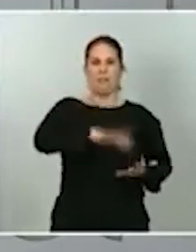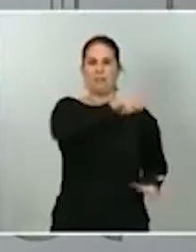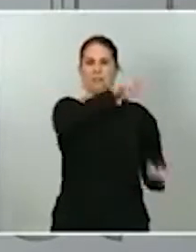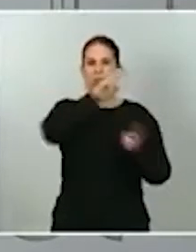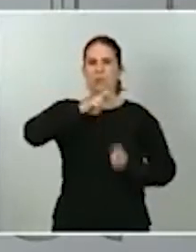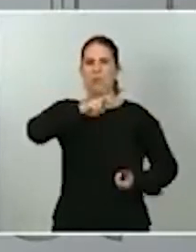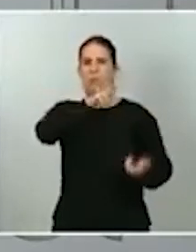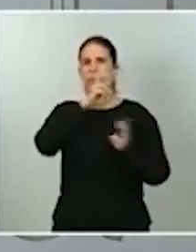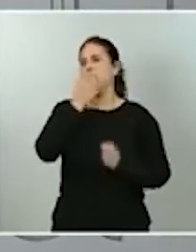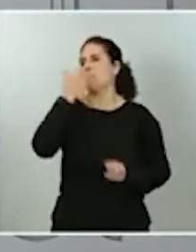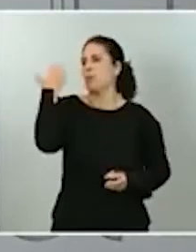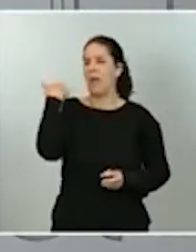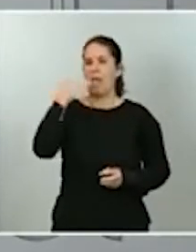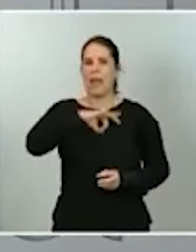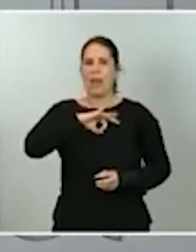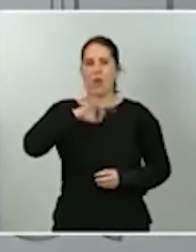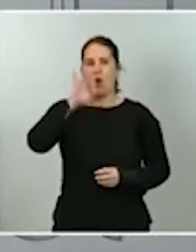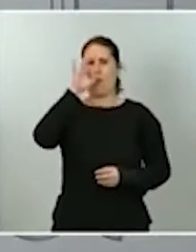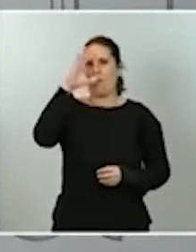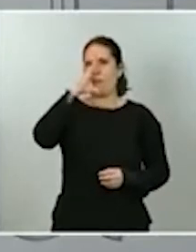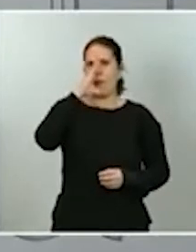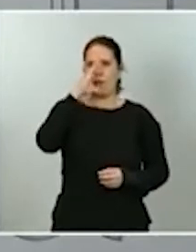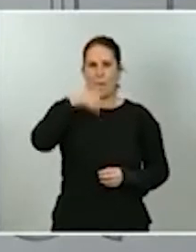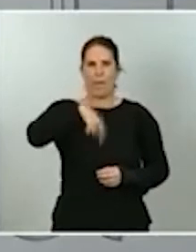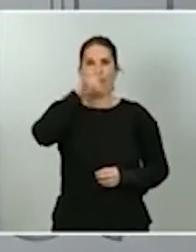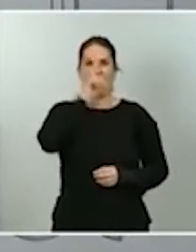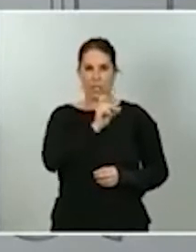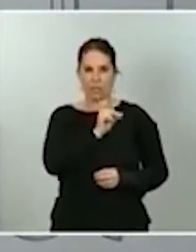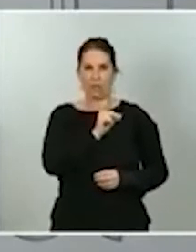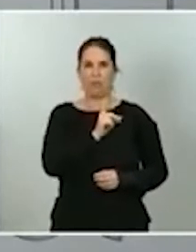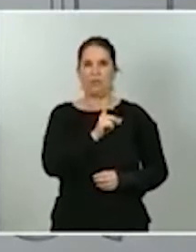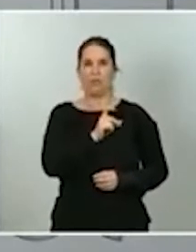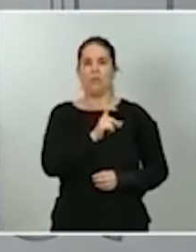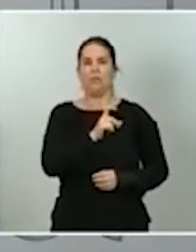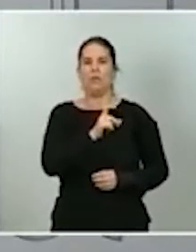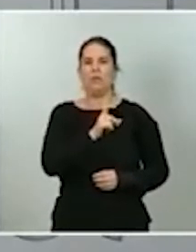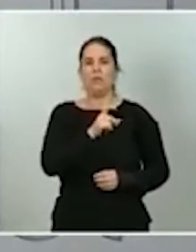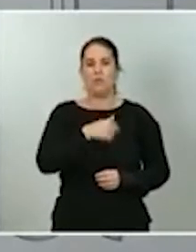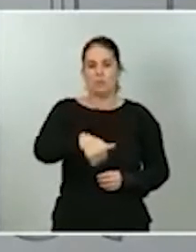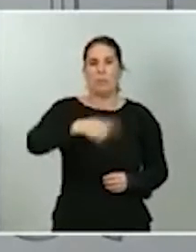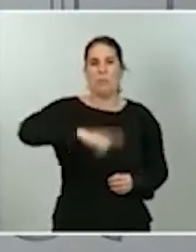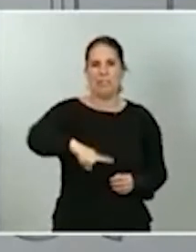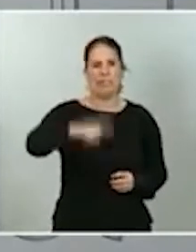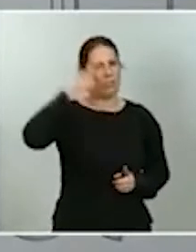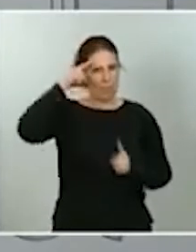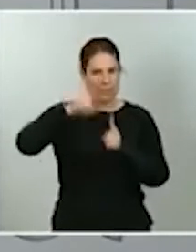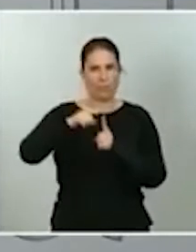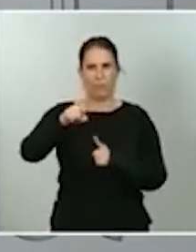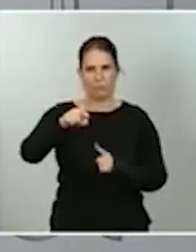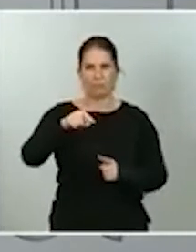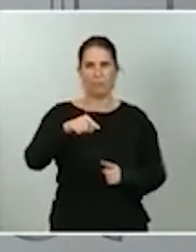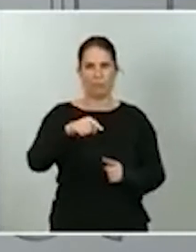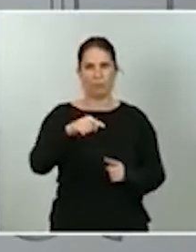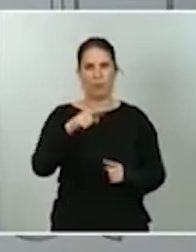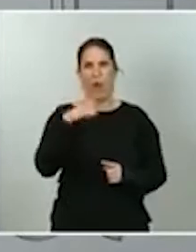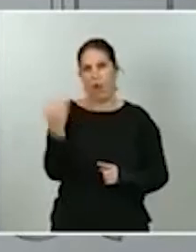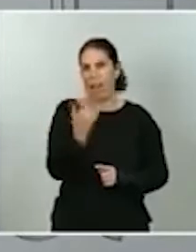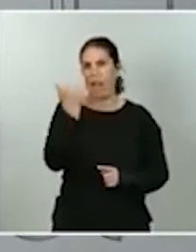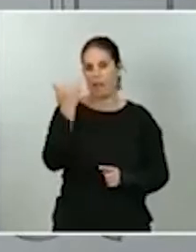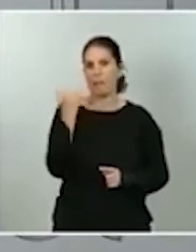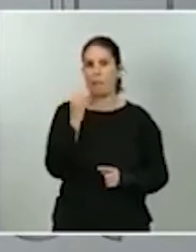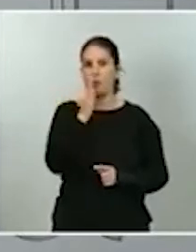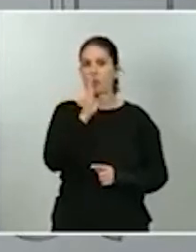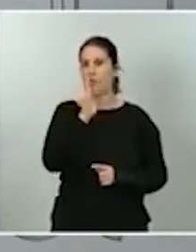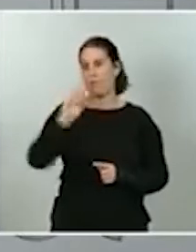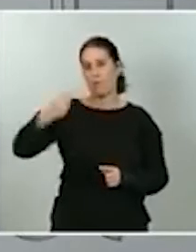febrero de este mismo año, a lo largo de los próximos meses. Y ojalá que esto sea así, porque, como decía la vicepresidenta, salud y